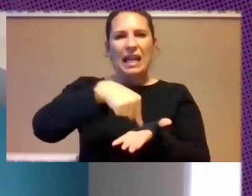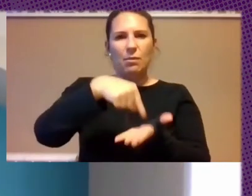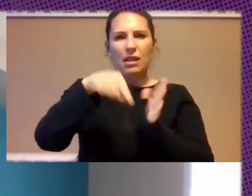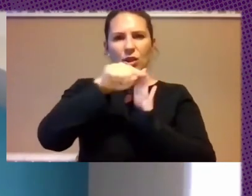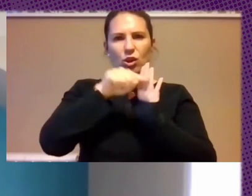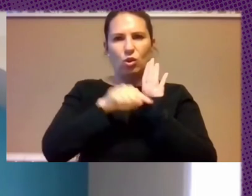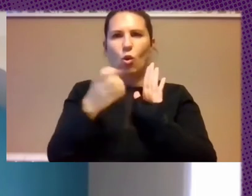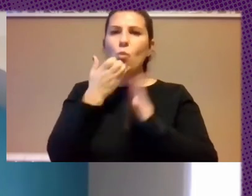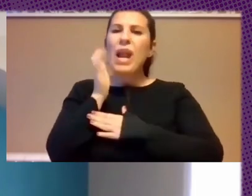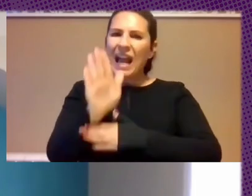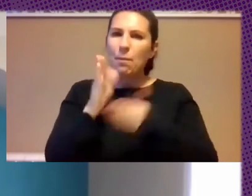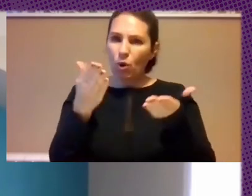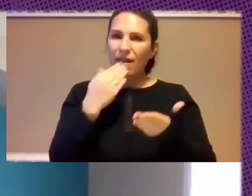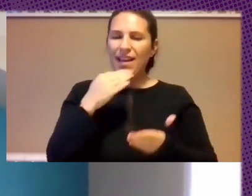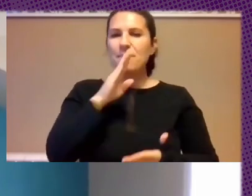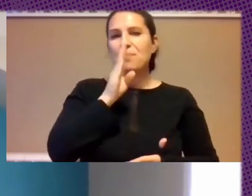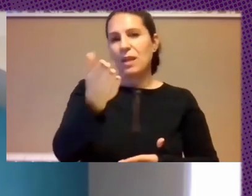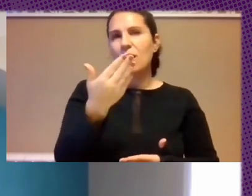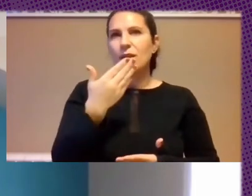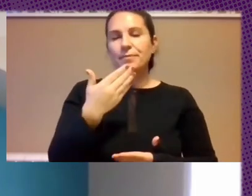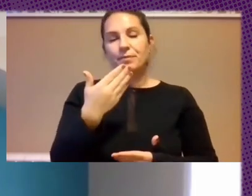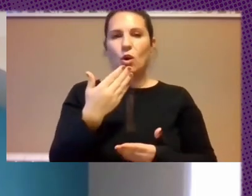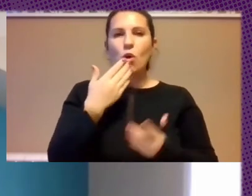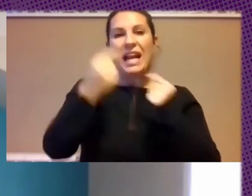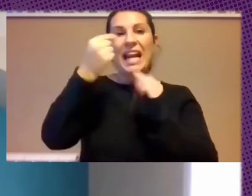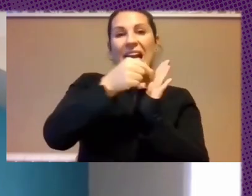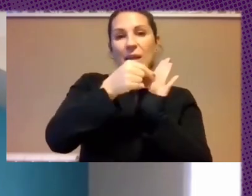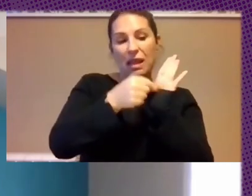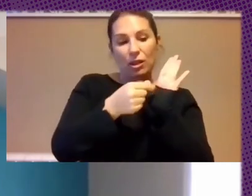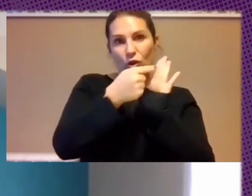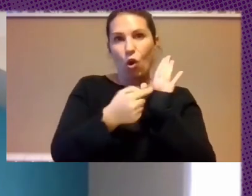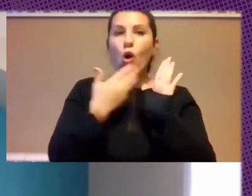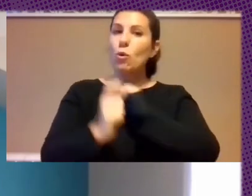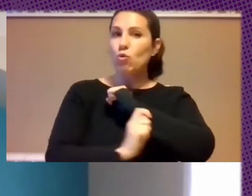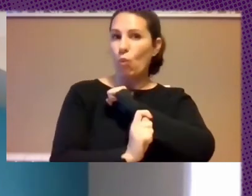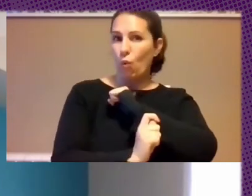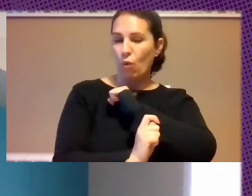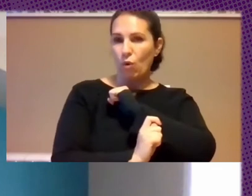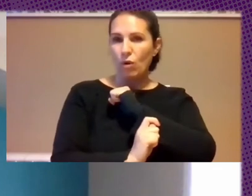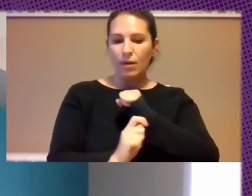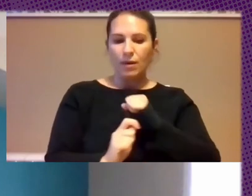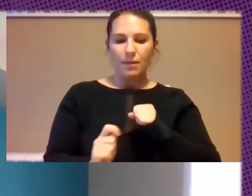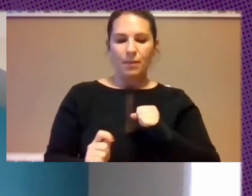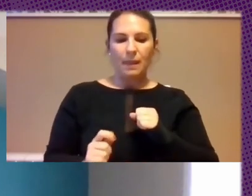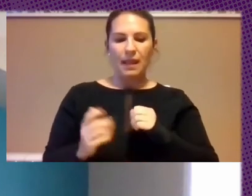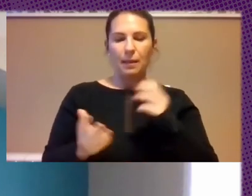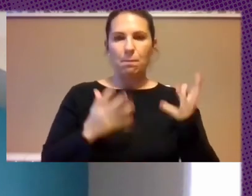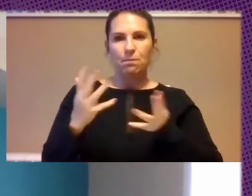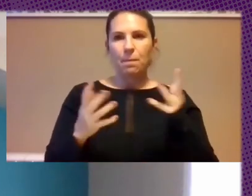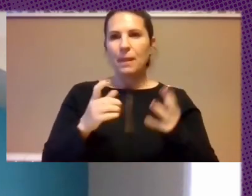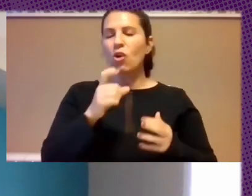De Ese Tipo De Truco Si Lo Queremos Llamar Así De Cómo Pasó Algo O Cómo Se Empezó A